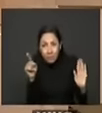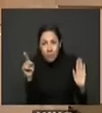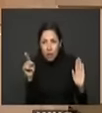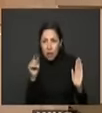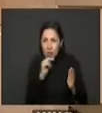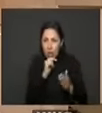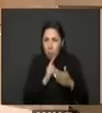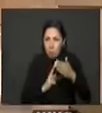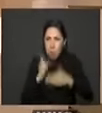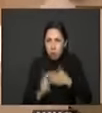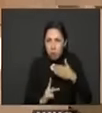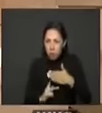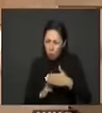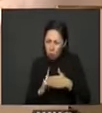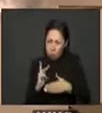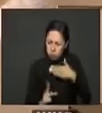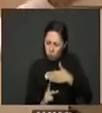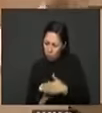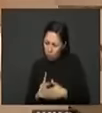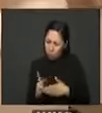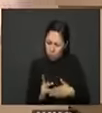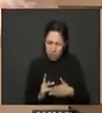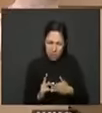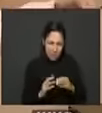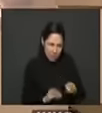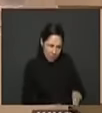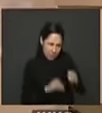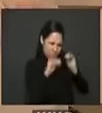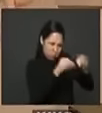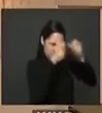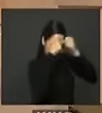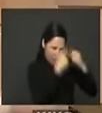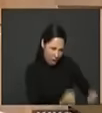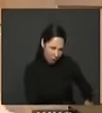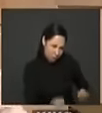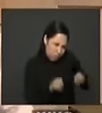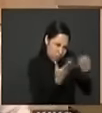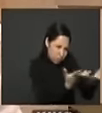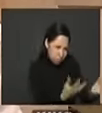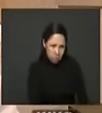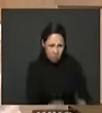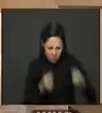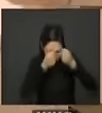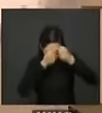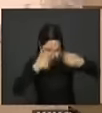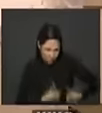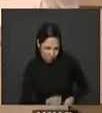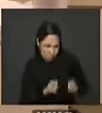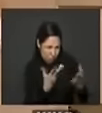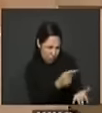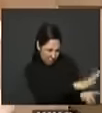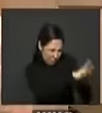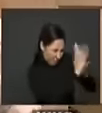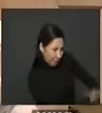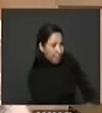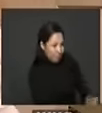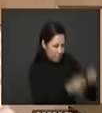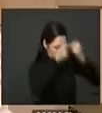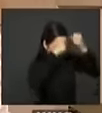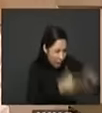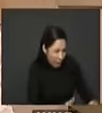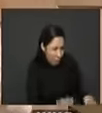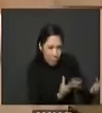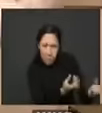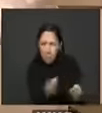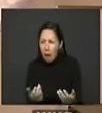hubieran construido Estado instituciones hubieran reemplazado a los ilegales en el territorio entonces no estaríamos en esta